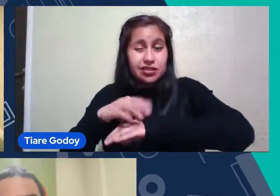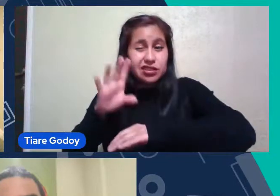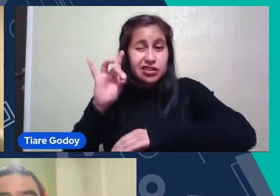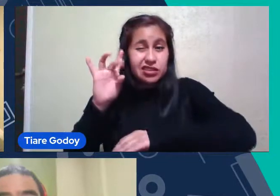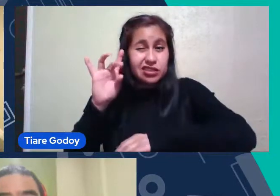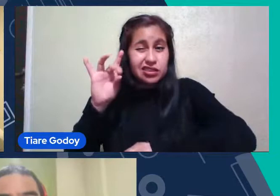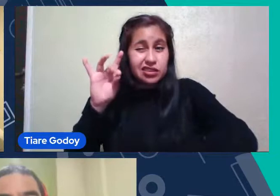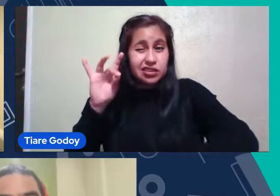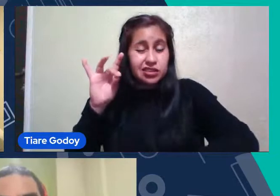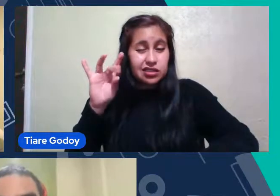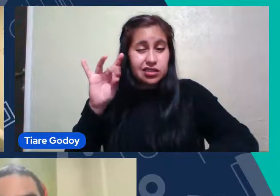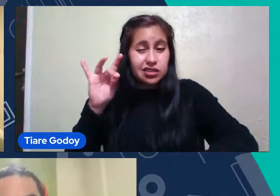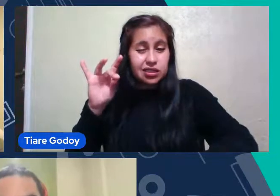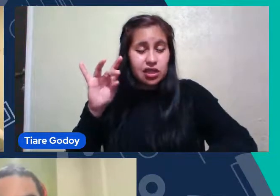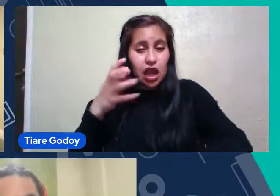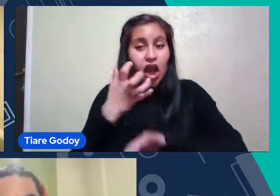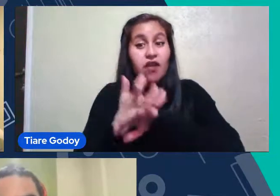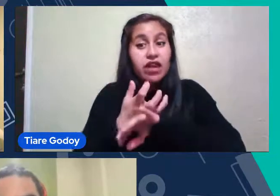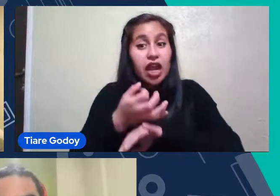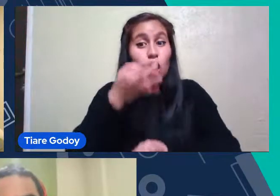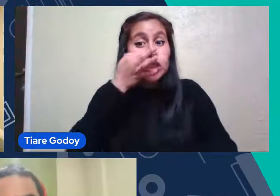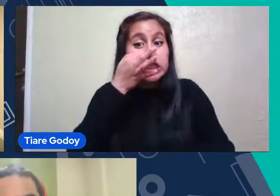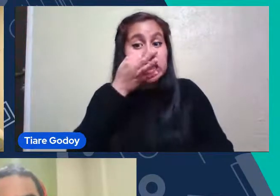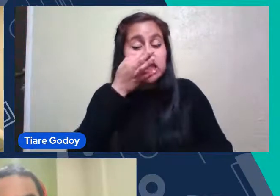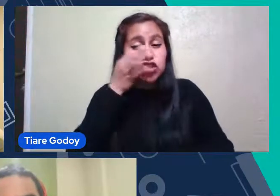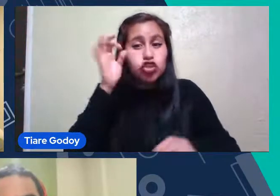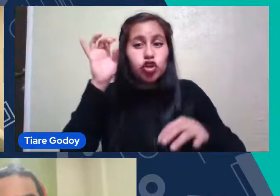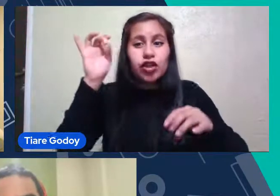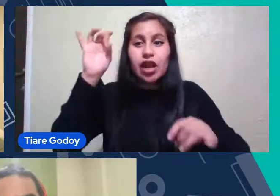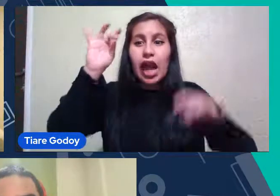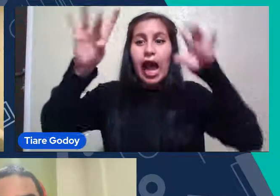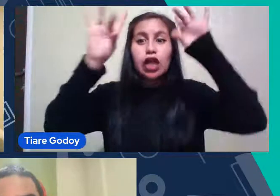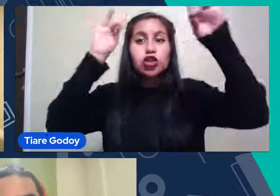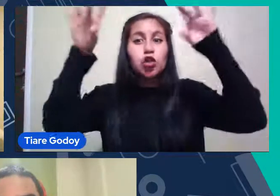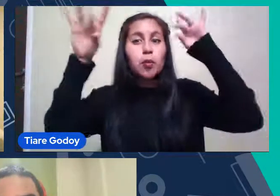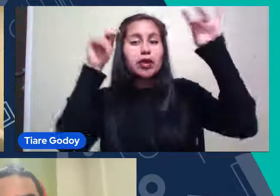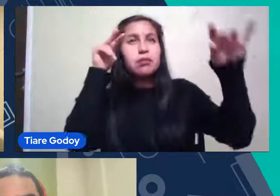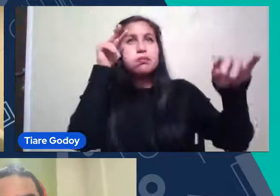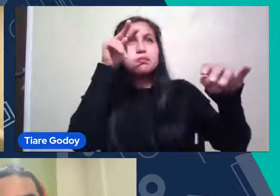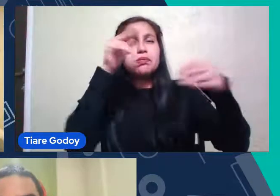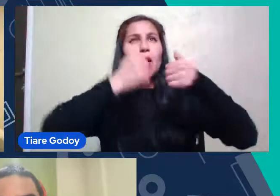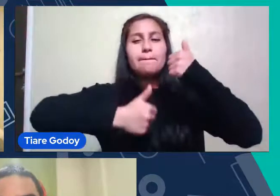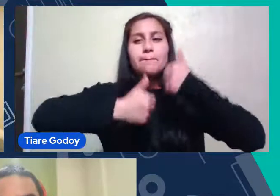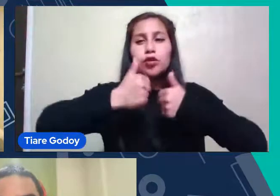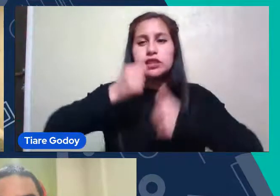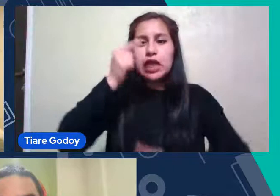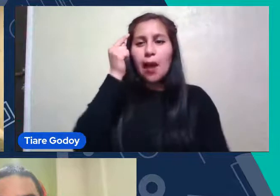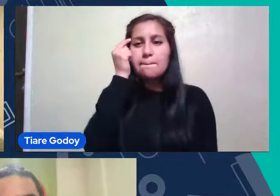Donde hay observación Astronómica profesional Pensemos en la